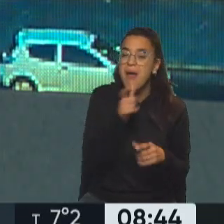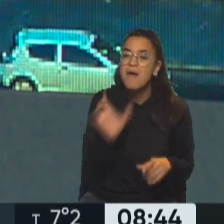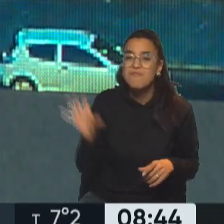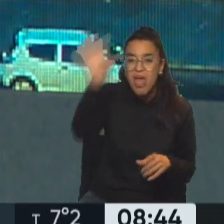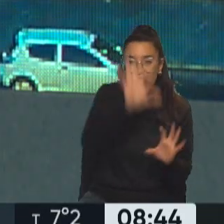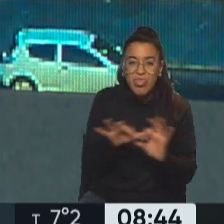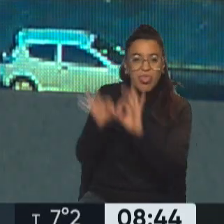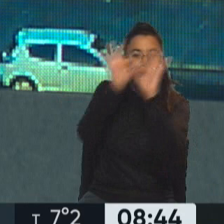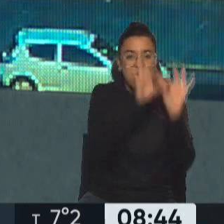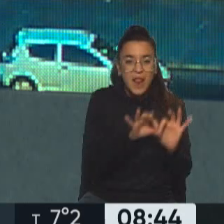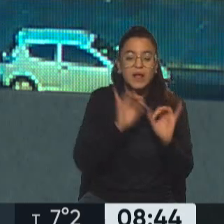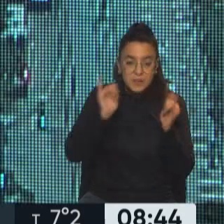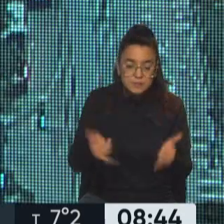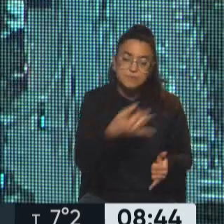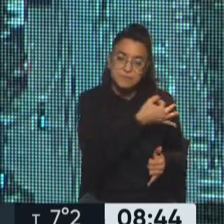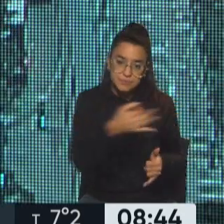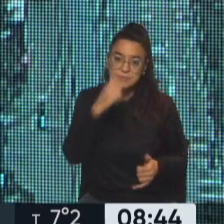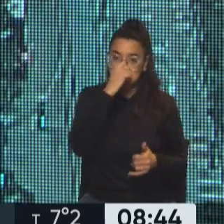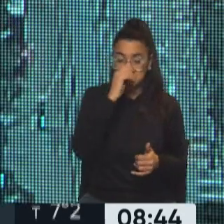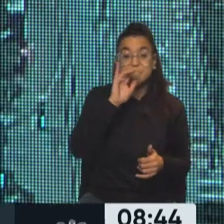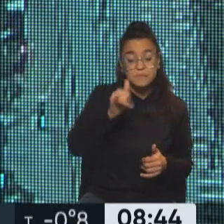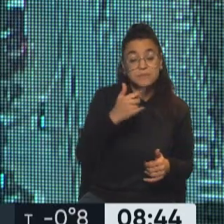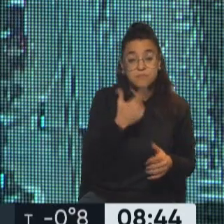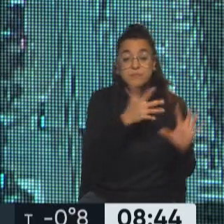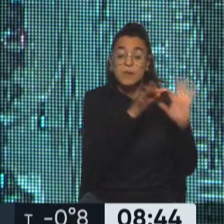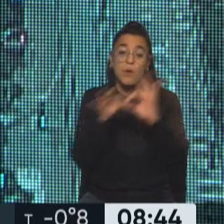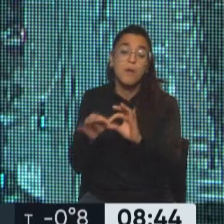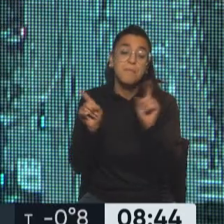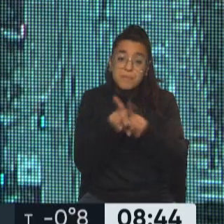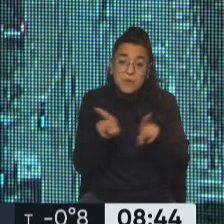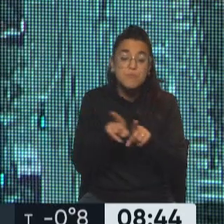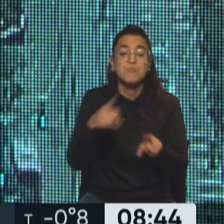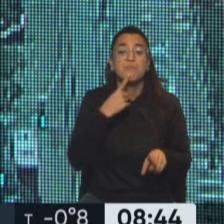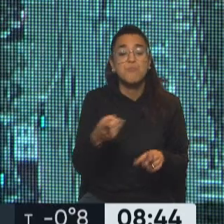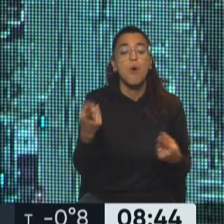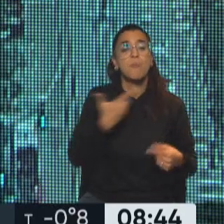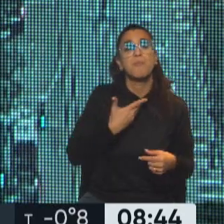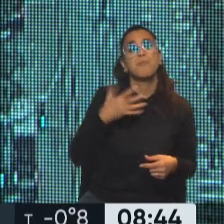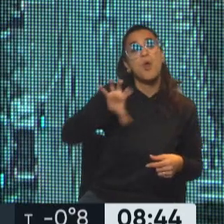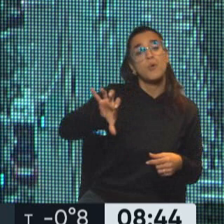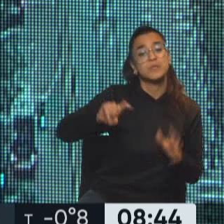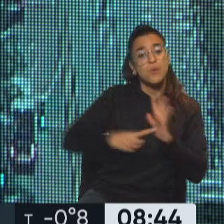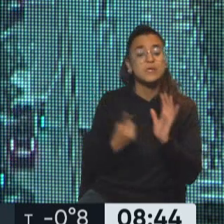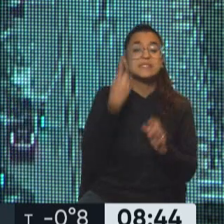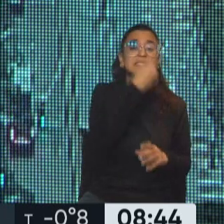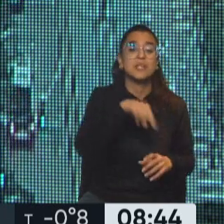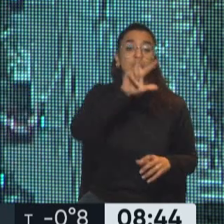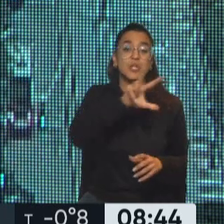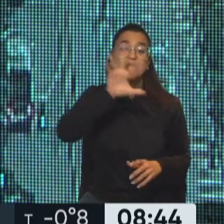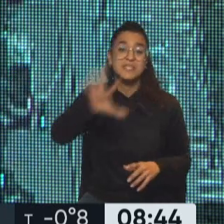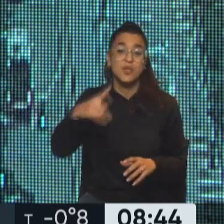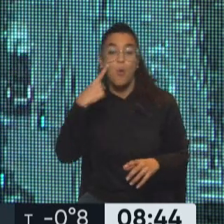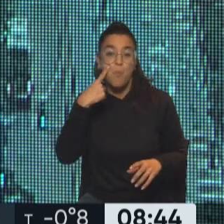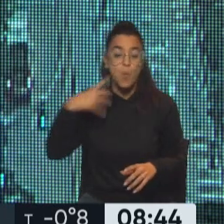usó Kicillof. Exactamente. Federalizar vinculado con esto precisamente. En la provincia de Buenos Aires son 135 los